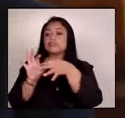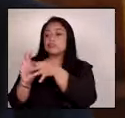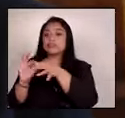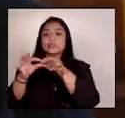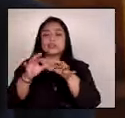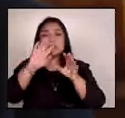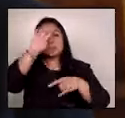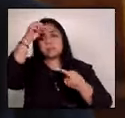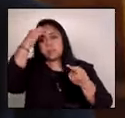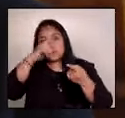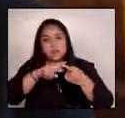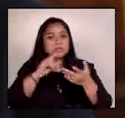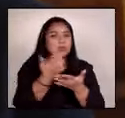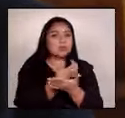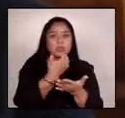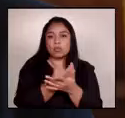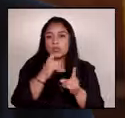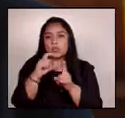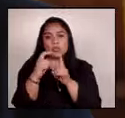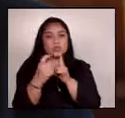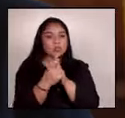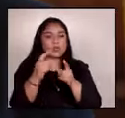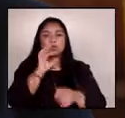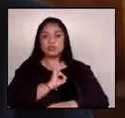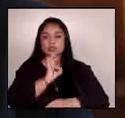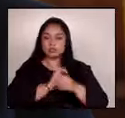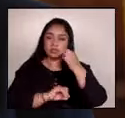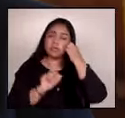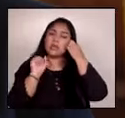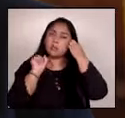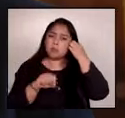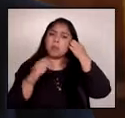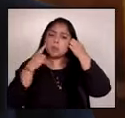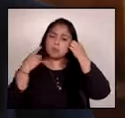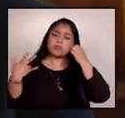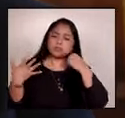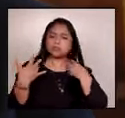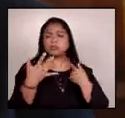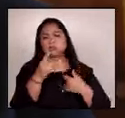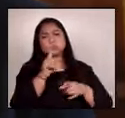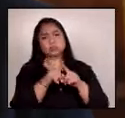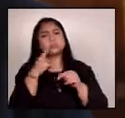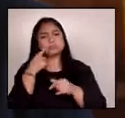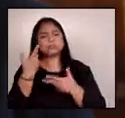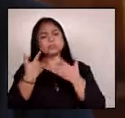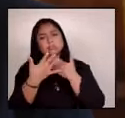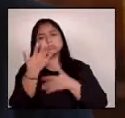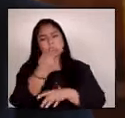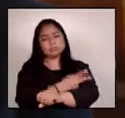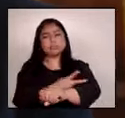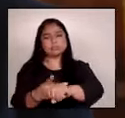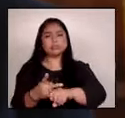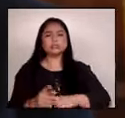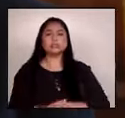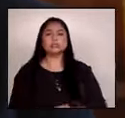políticos, económicos, culturales y sociales, se han ido tejiendo a lo largo de nuestra historia.